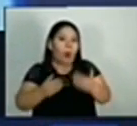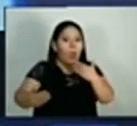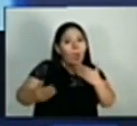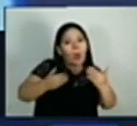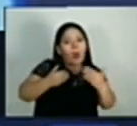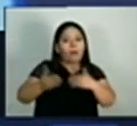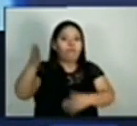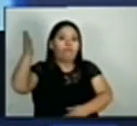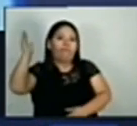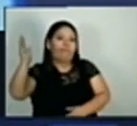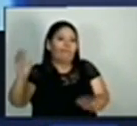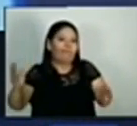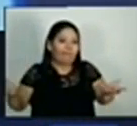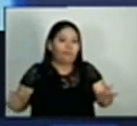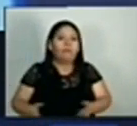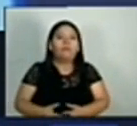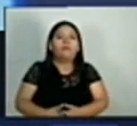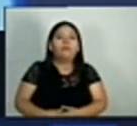una conferencia de prensa.